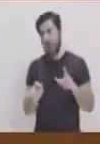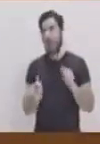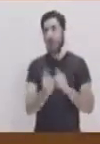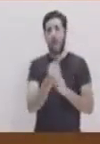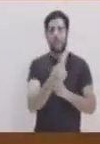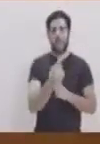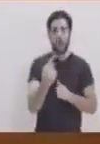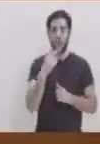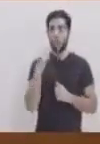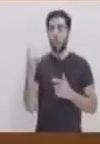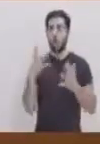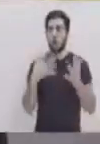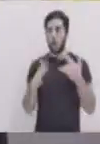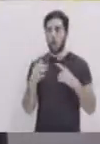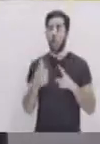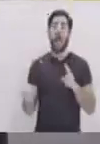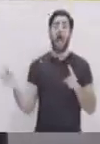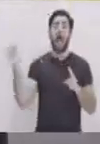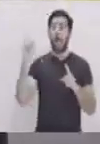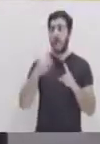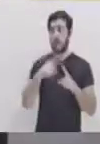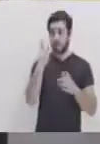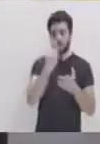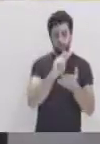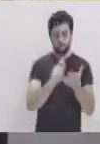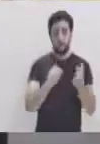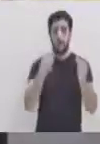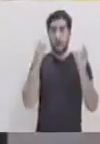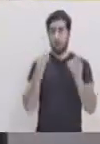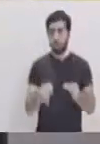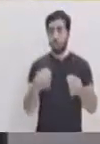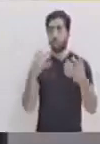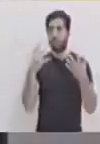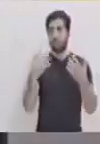y así sucesivamente vamos a ir aplicando cada uno de los colores